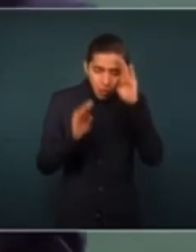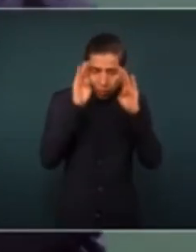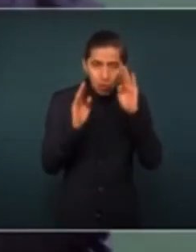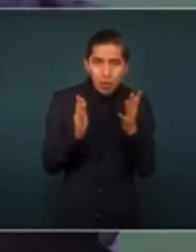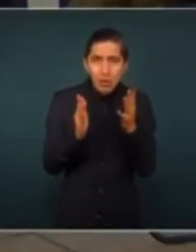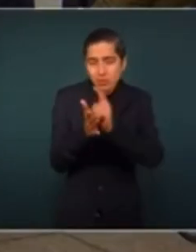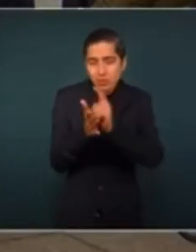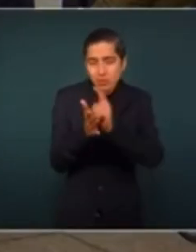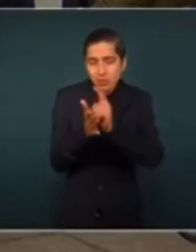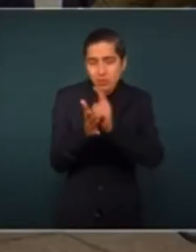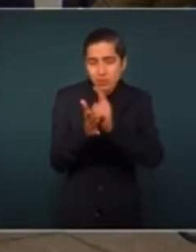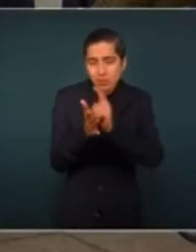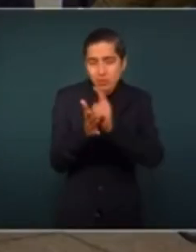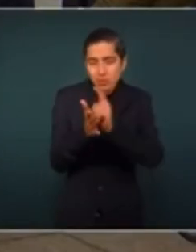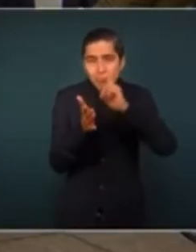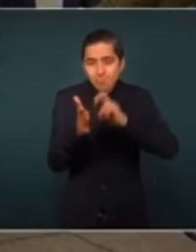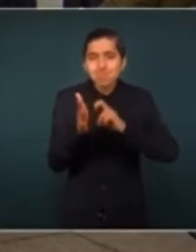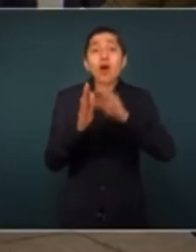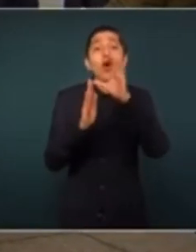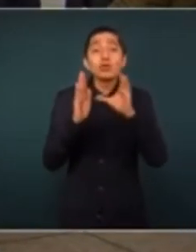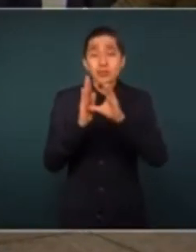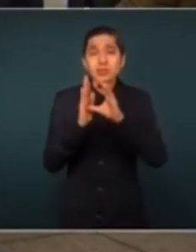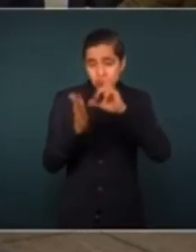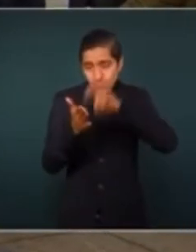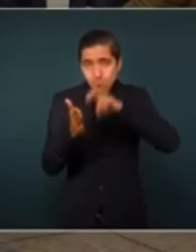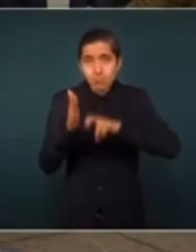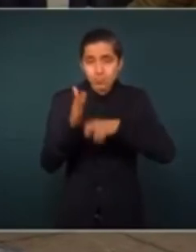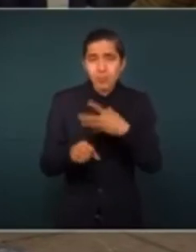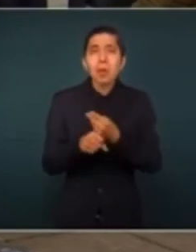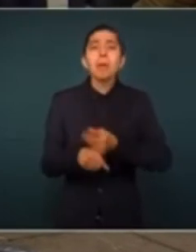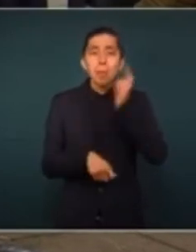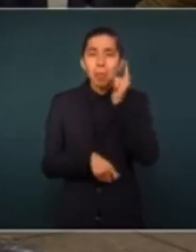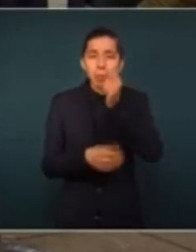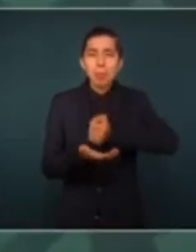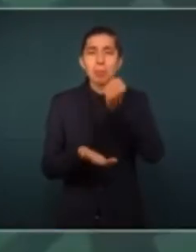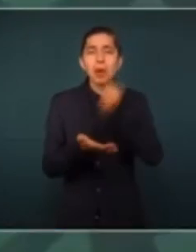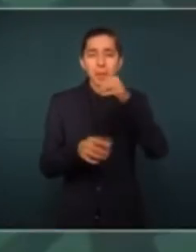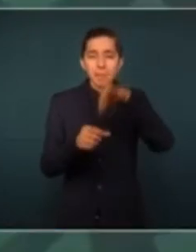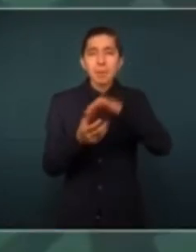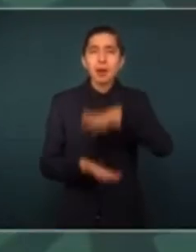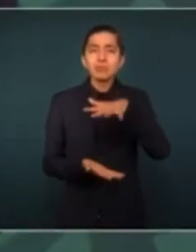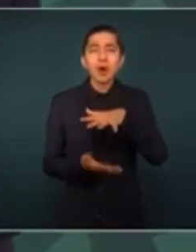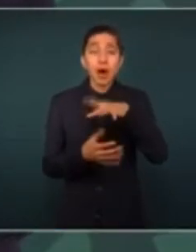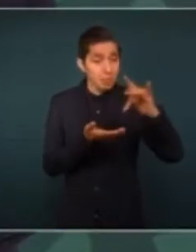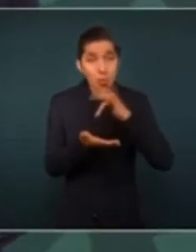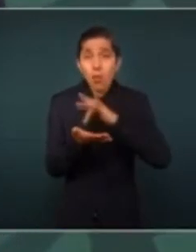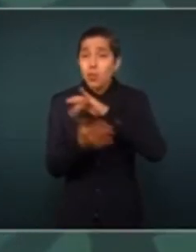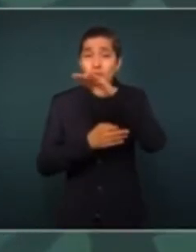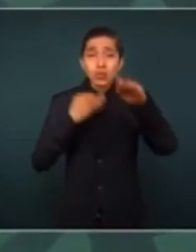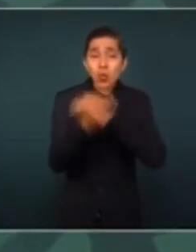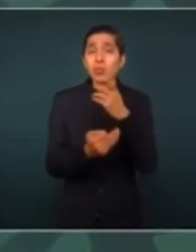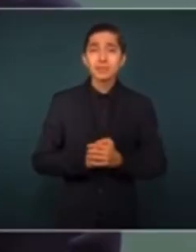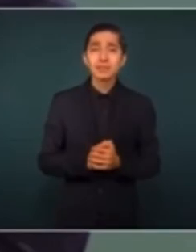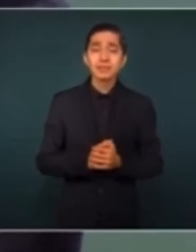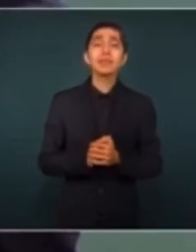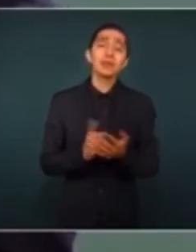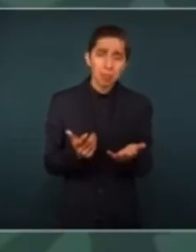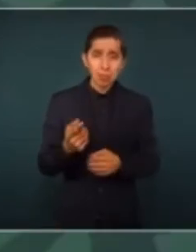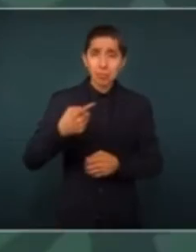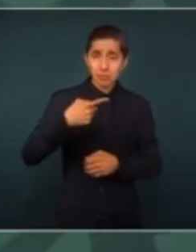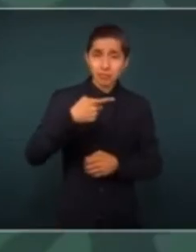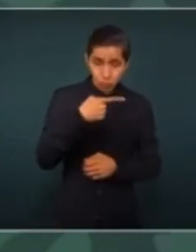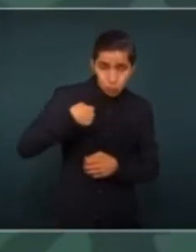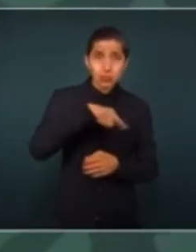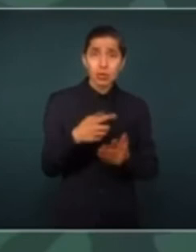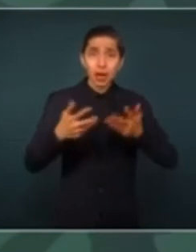propuso una reforma constitucional y se logró la aprobación con el apoyo de todos los legisladores. Nosotros vamos desde